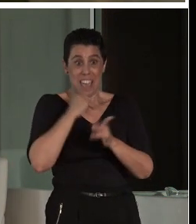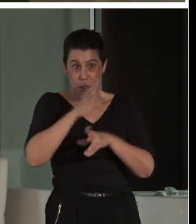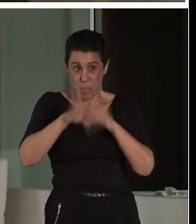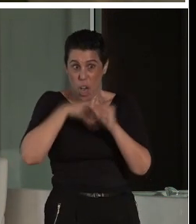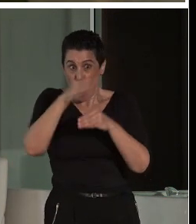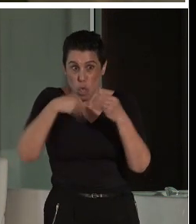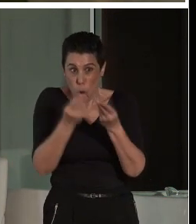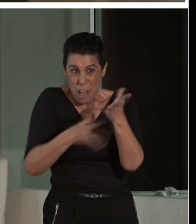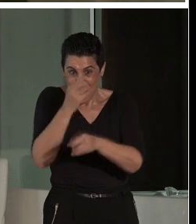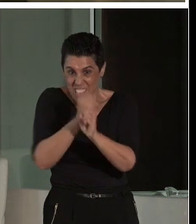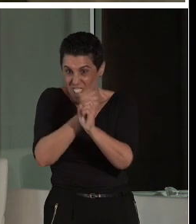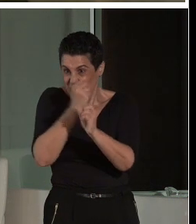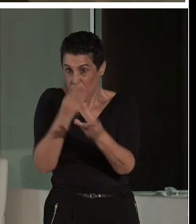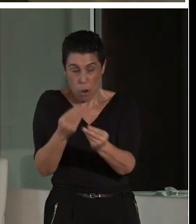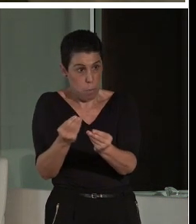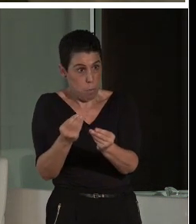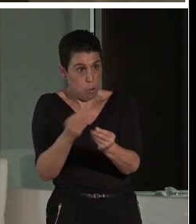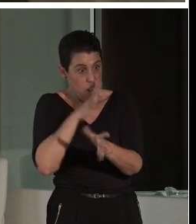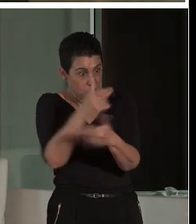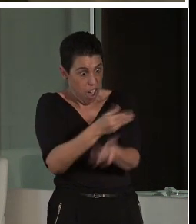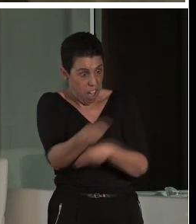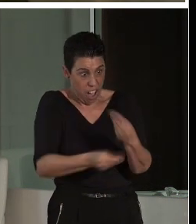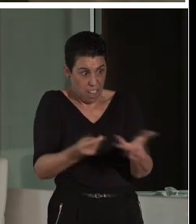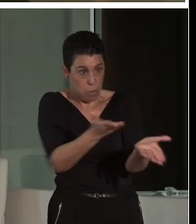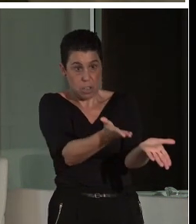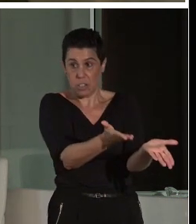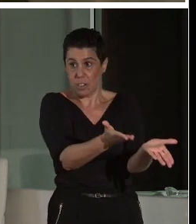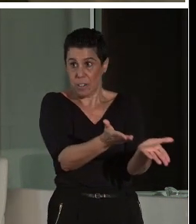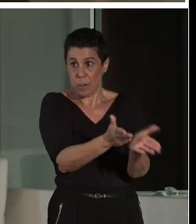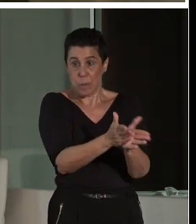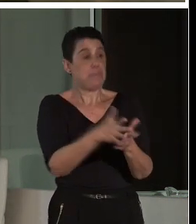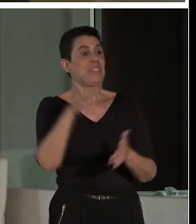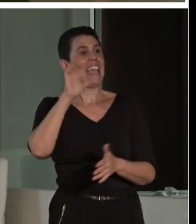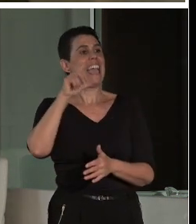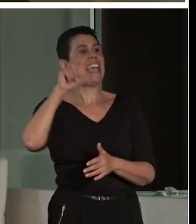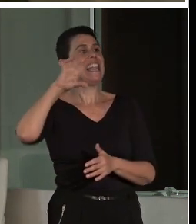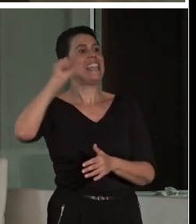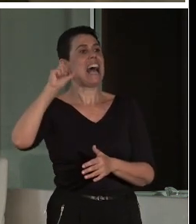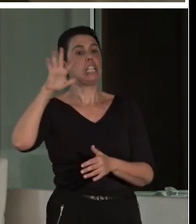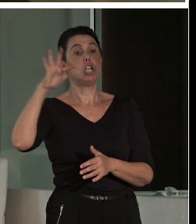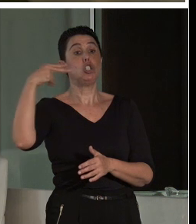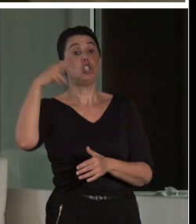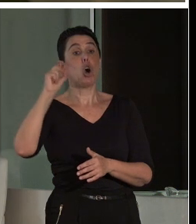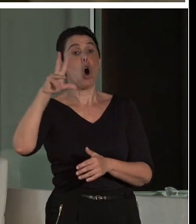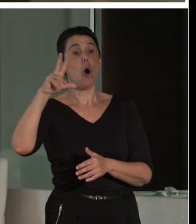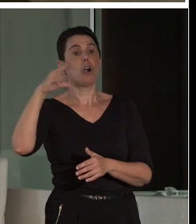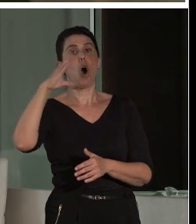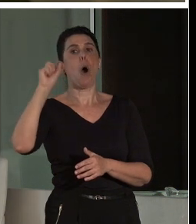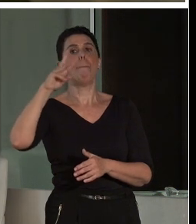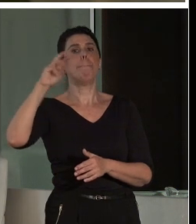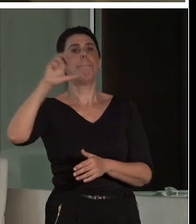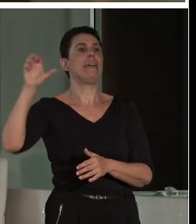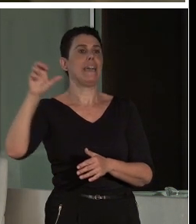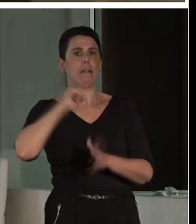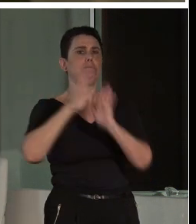Claro, pues sí, mire usted, Elian Hopper. No lo digo yo. Editorial TREA. Quien se quiera comprar el libro, que se lo compre. Maravilloso. A mí